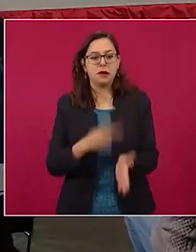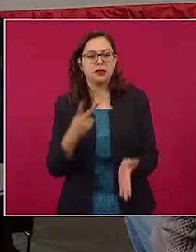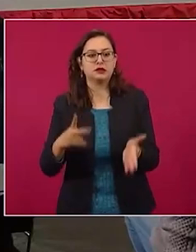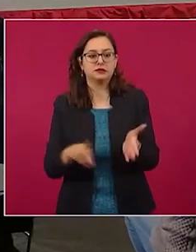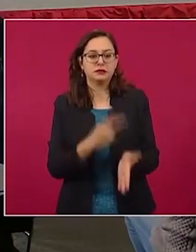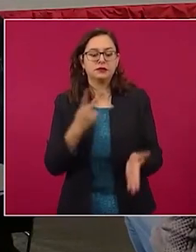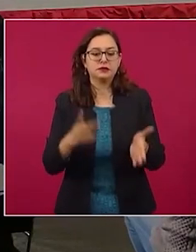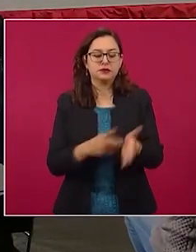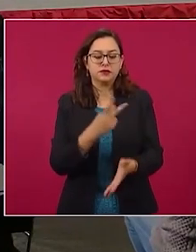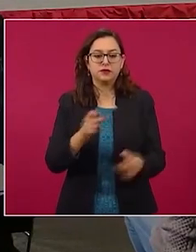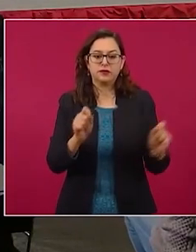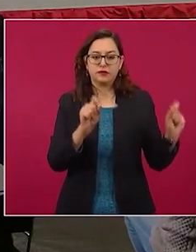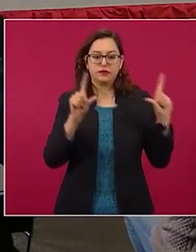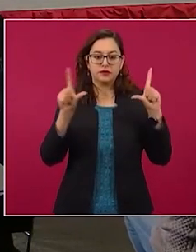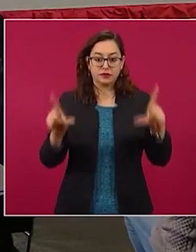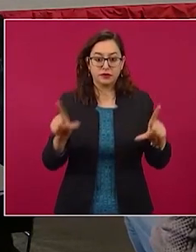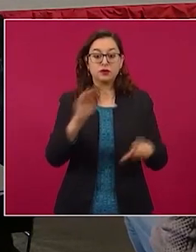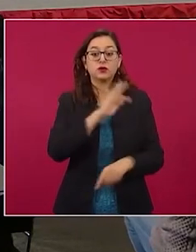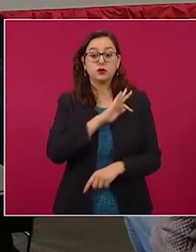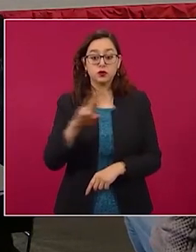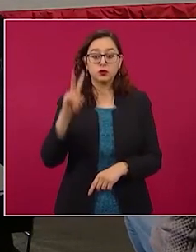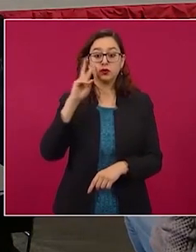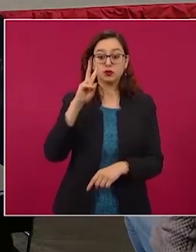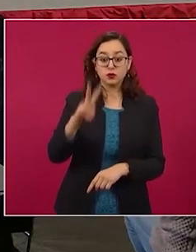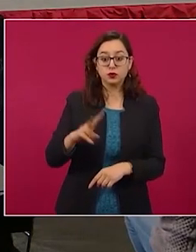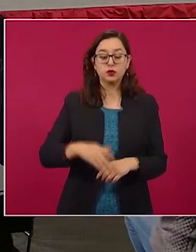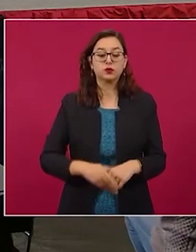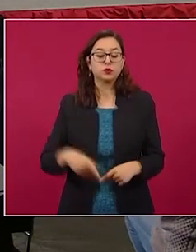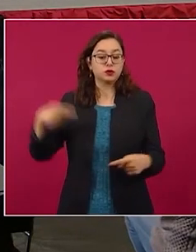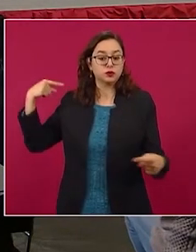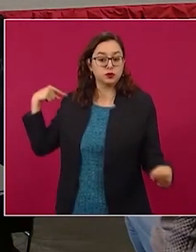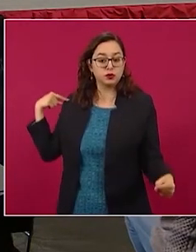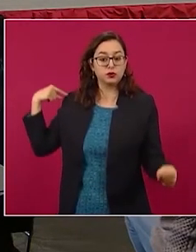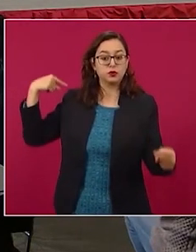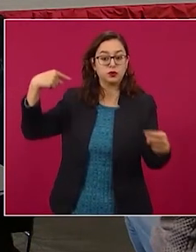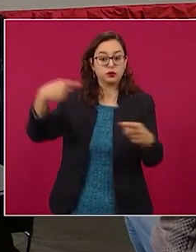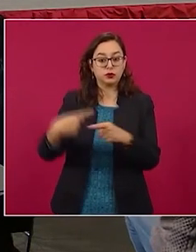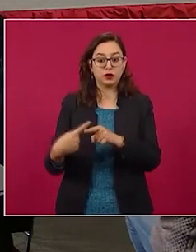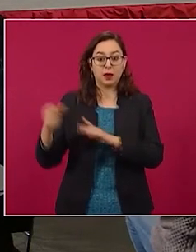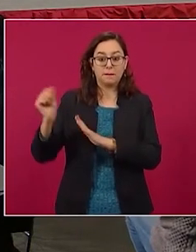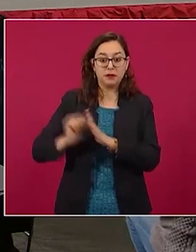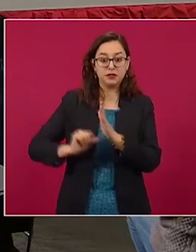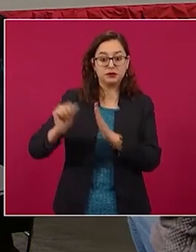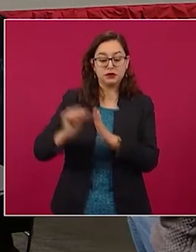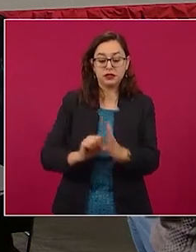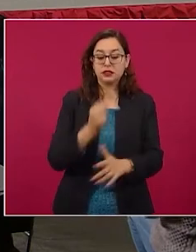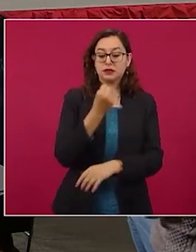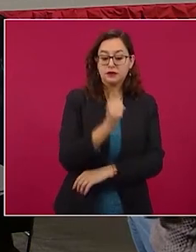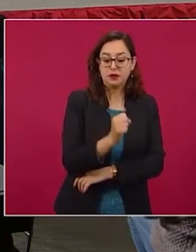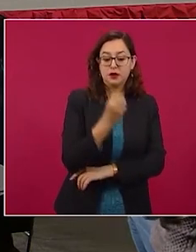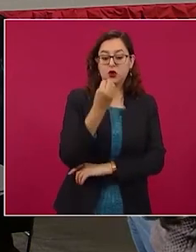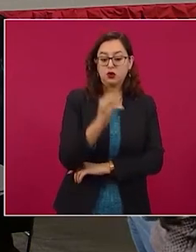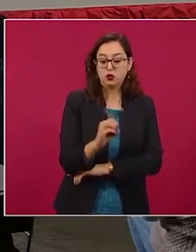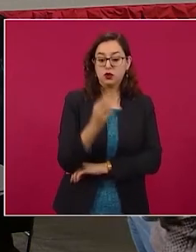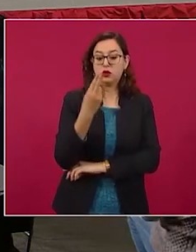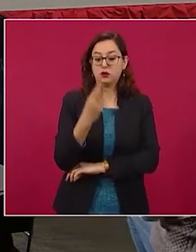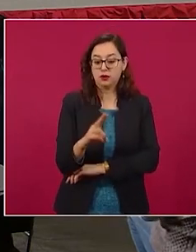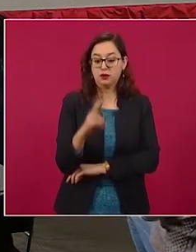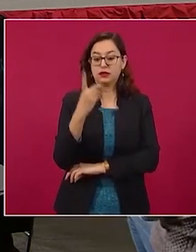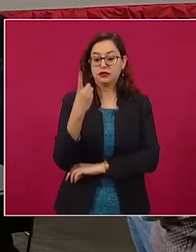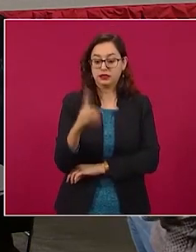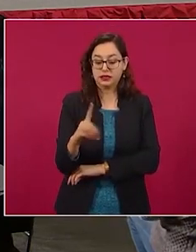Lo que se ve en esta gráfica es cómo a lo largo de varios meses, septiembre, octubre, noviembre,